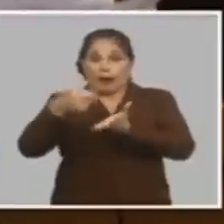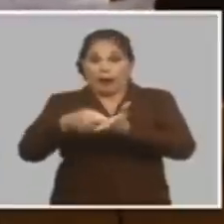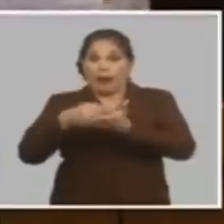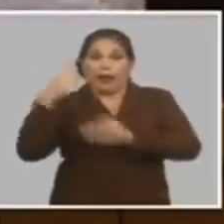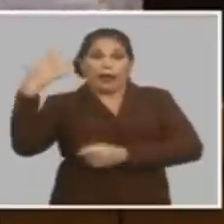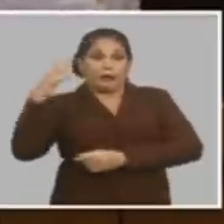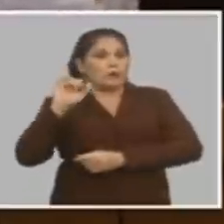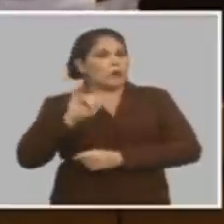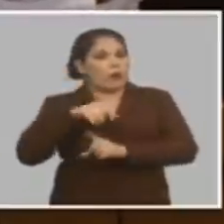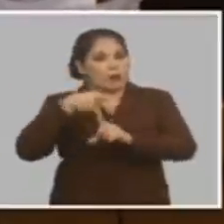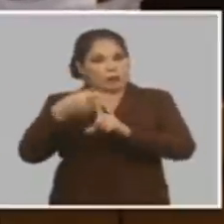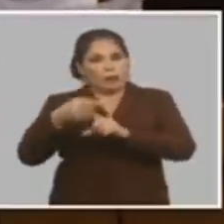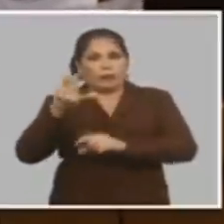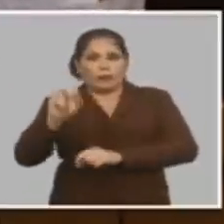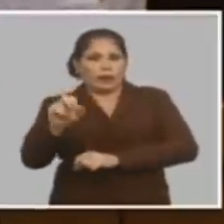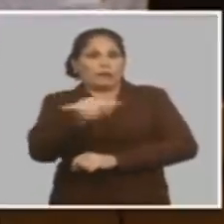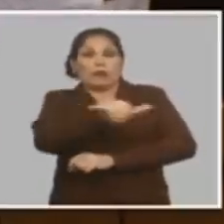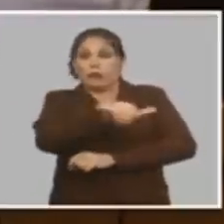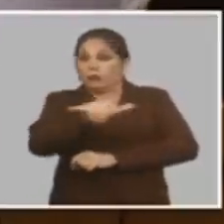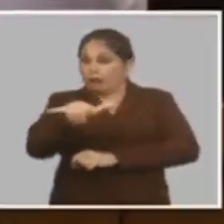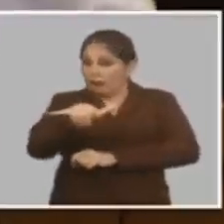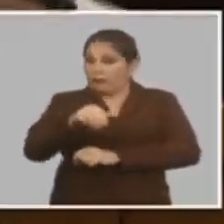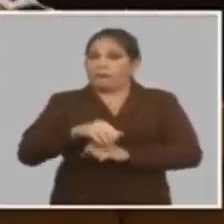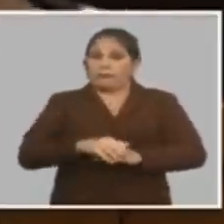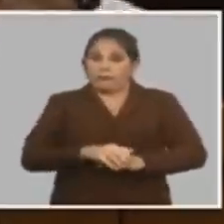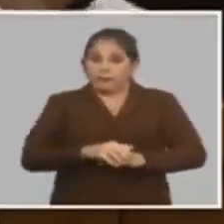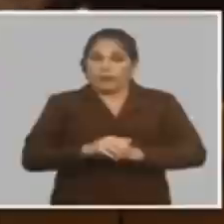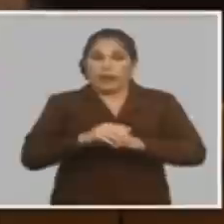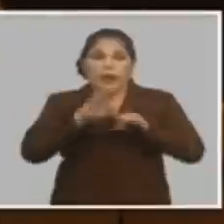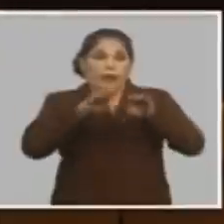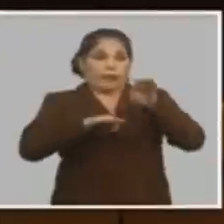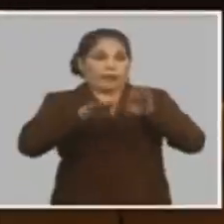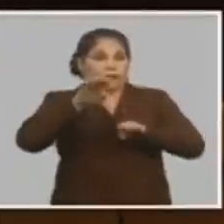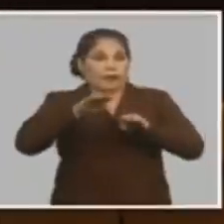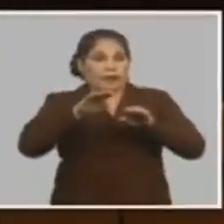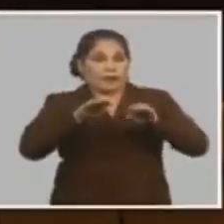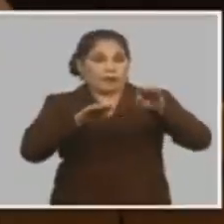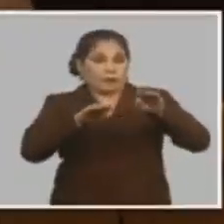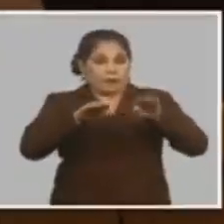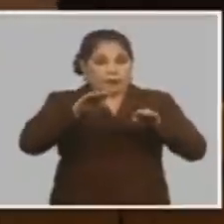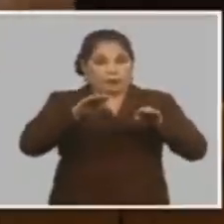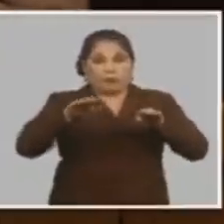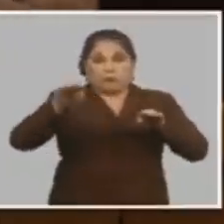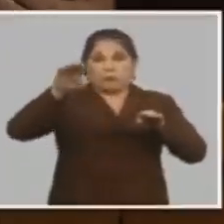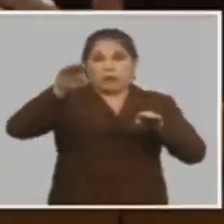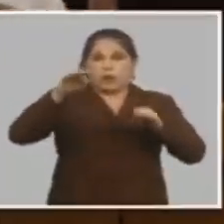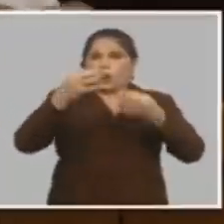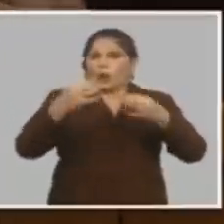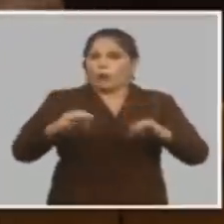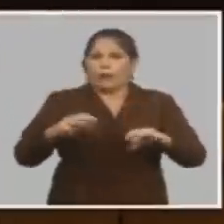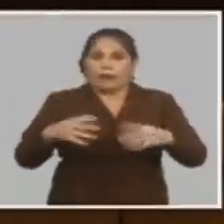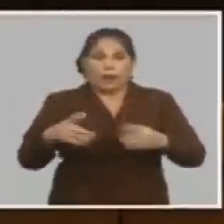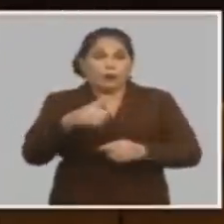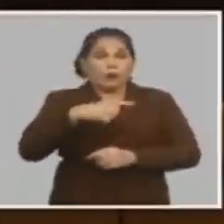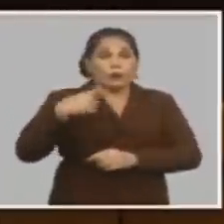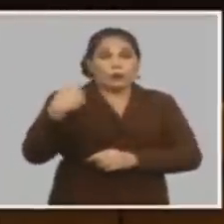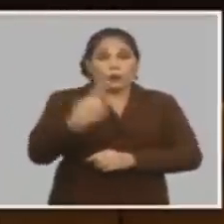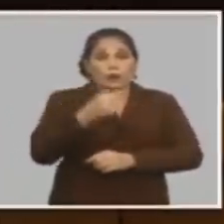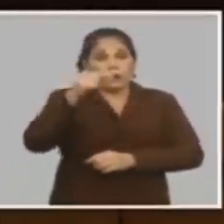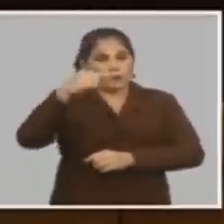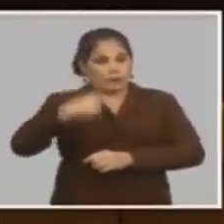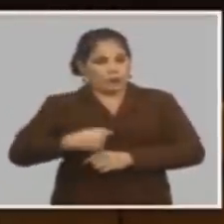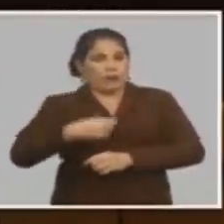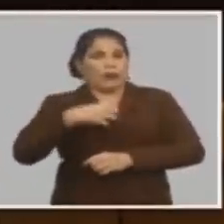exterior también lo tiene que multiplicar por 20 y entonces la diferencia es muy grande lo más normal es que todo el que tenga